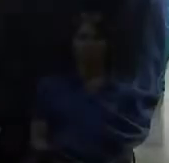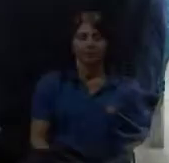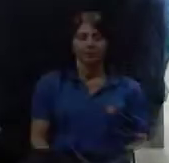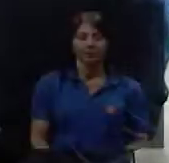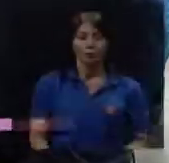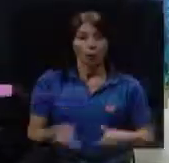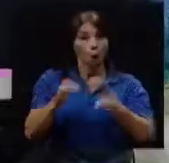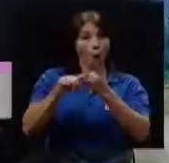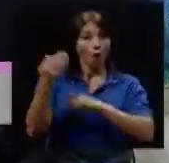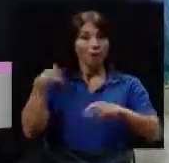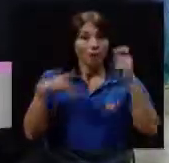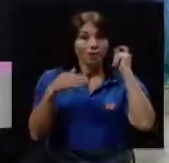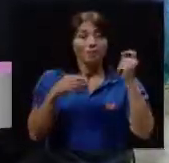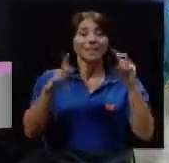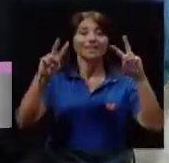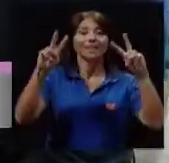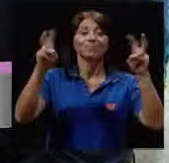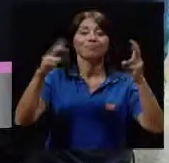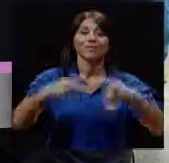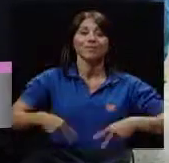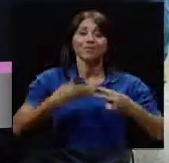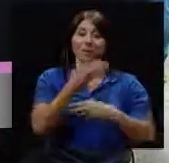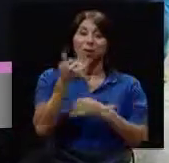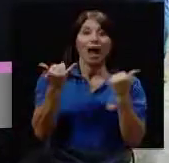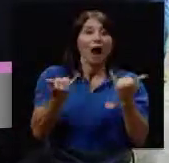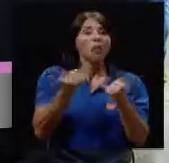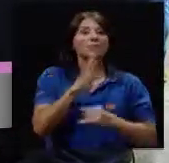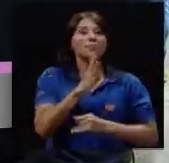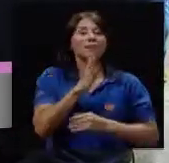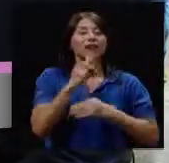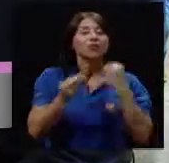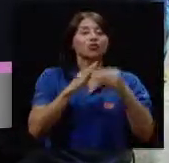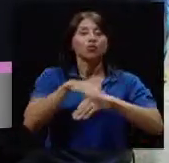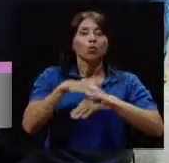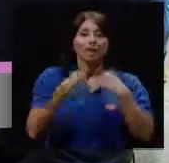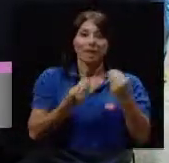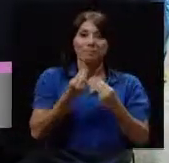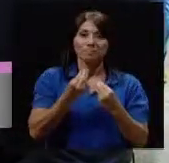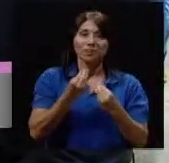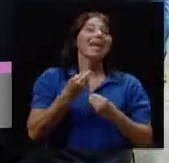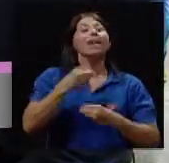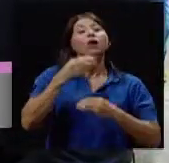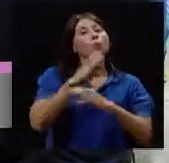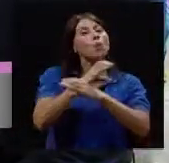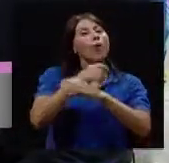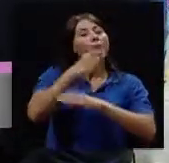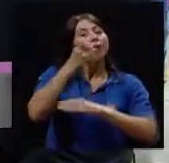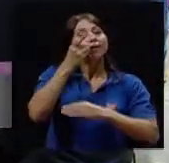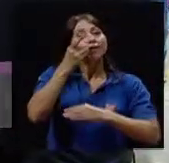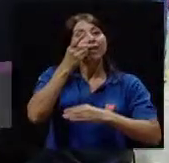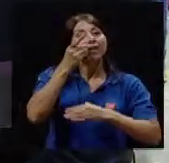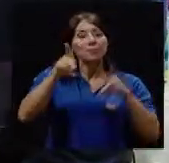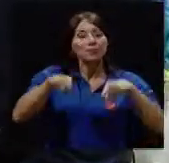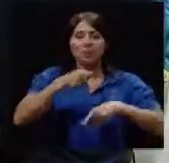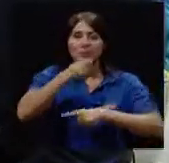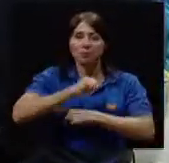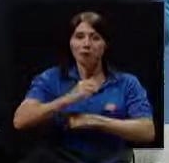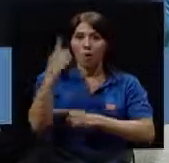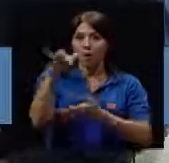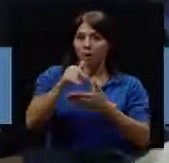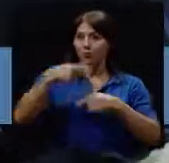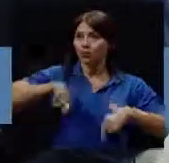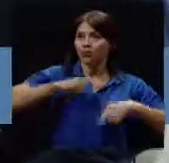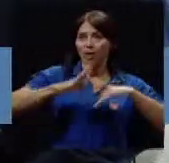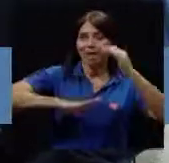Hola amigos Y amigas De Vivir Mejor En esta ocasión Estamos hablando De la salud oral En adultos mayores Por esa razón Nos